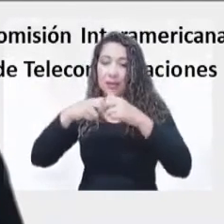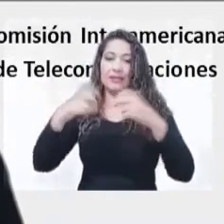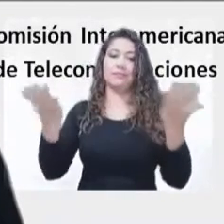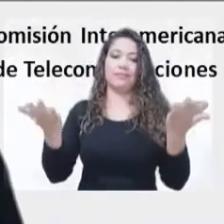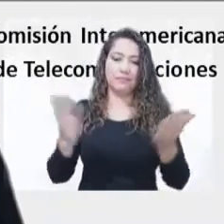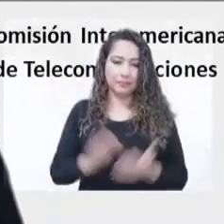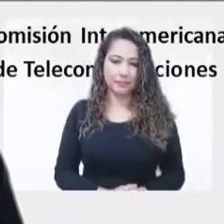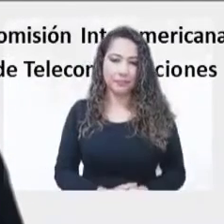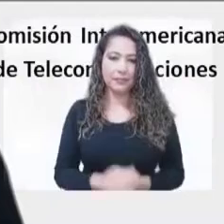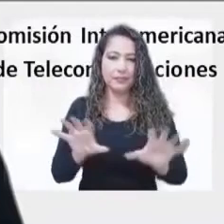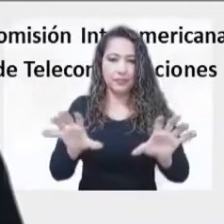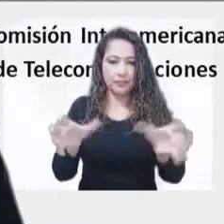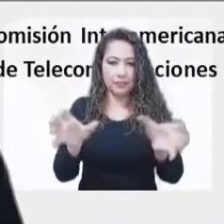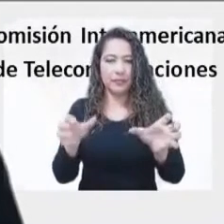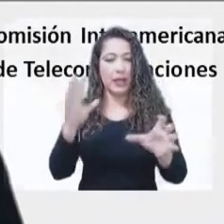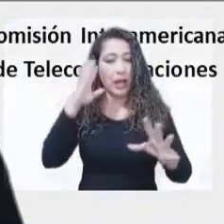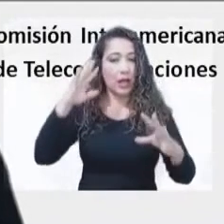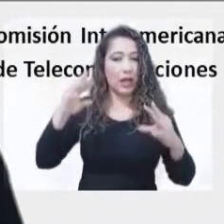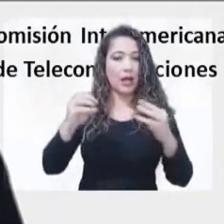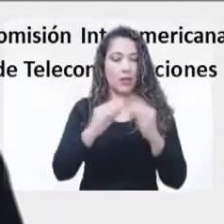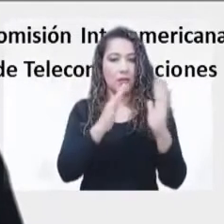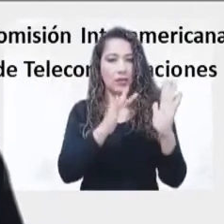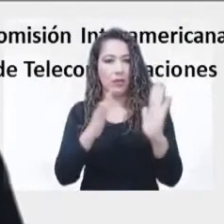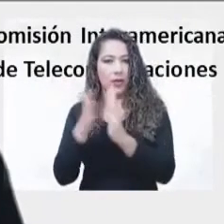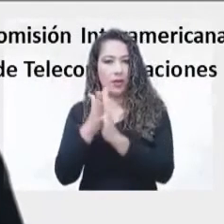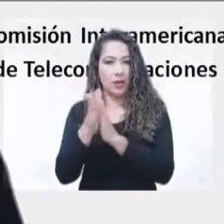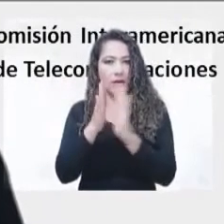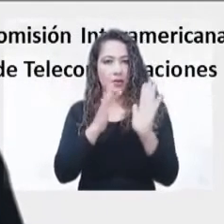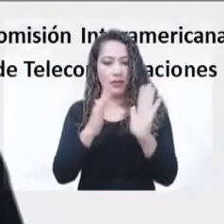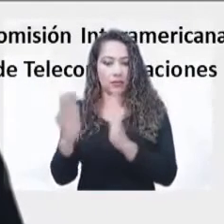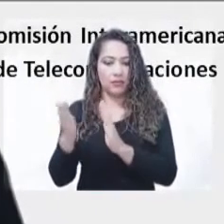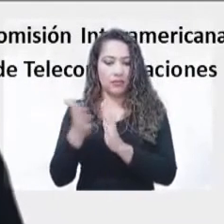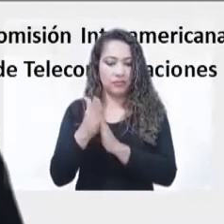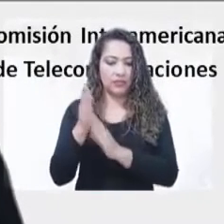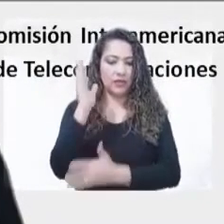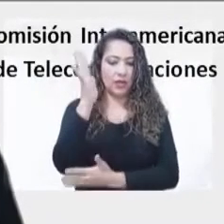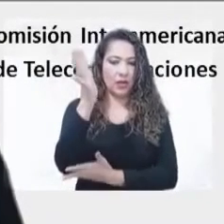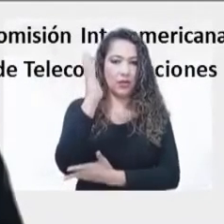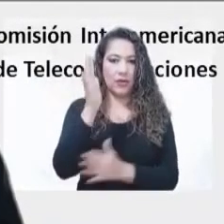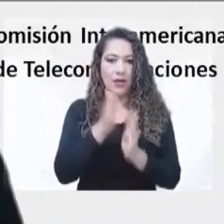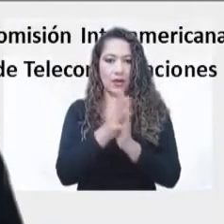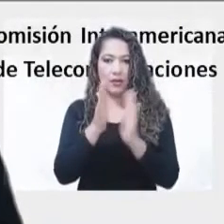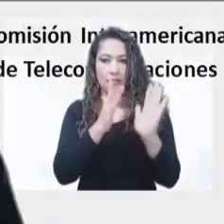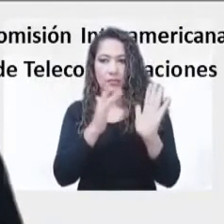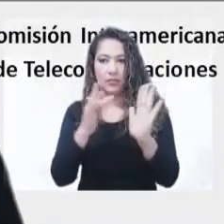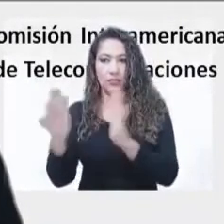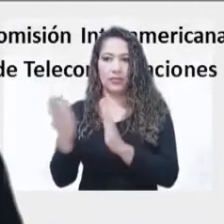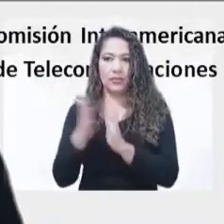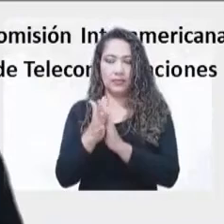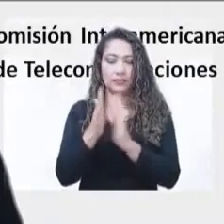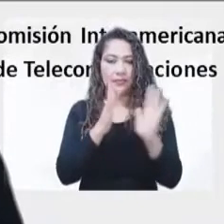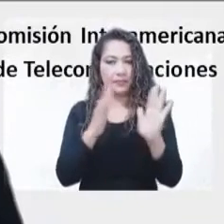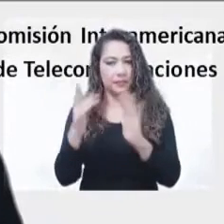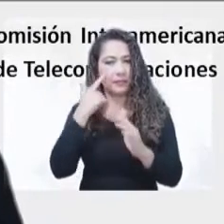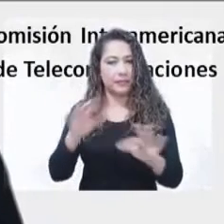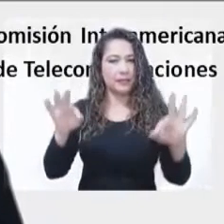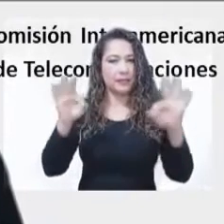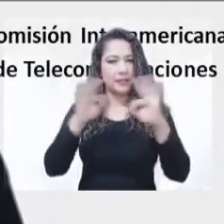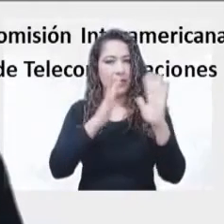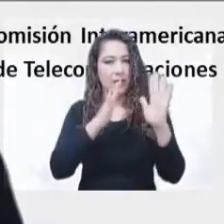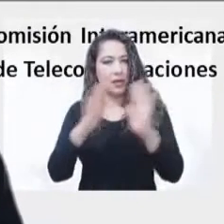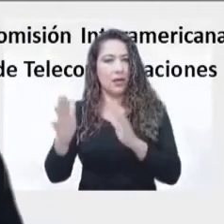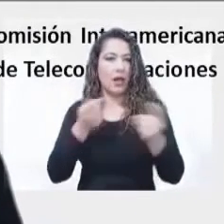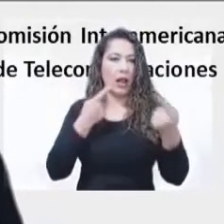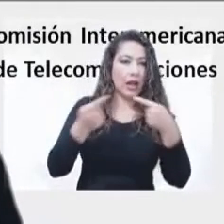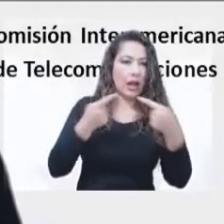acuerdos que tuvimos en la Conferencia Mundial pasada en 2019 y que fueron reflejados en el reglamento de